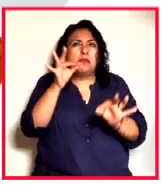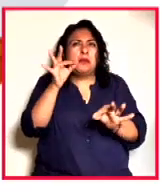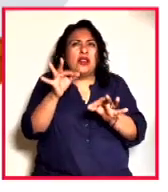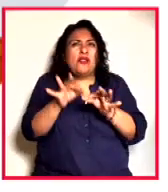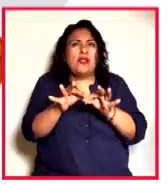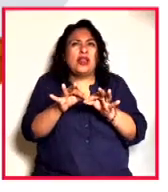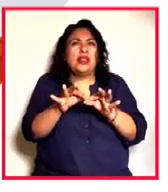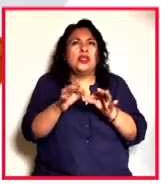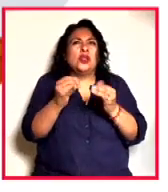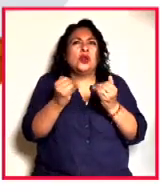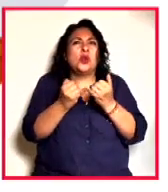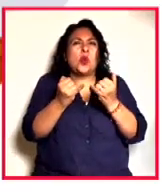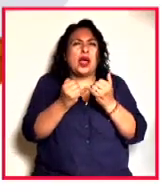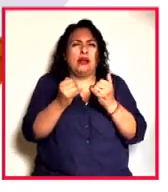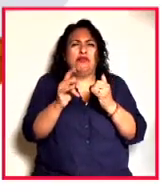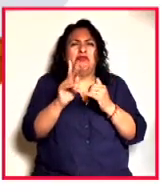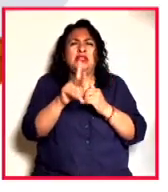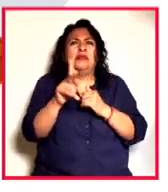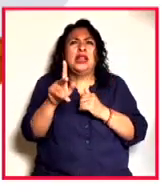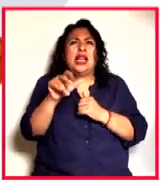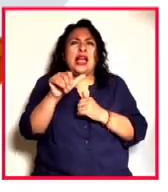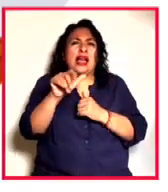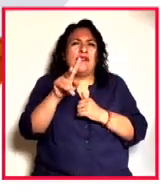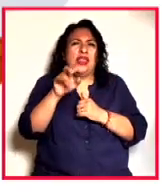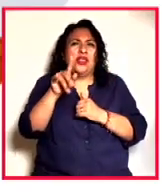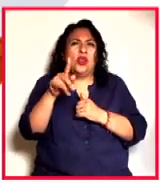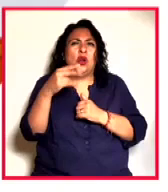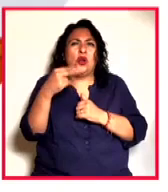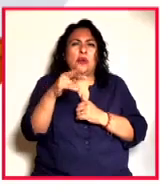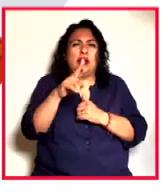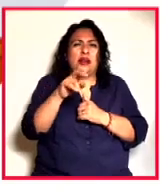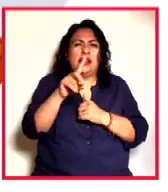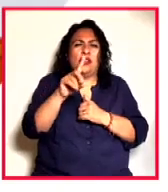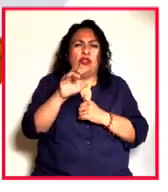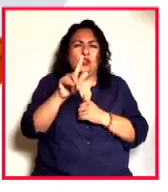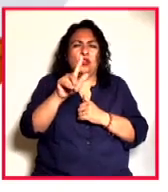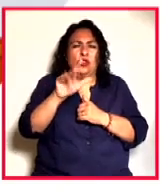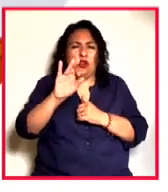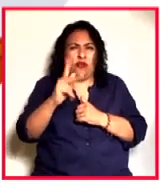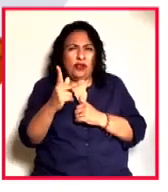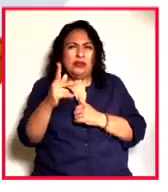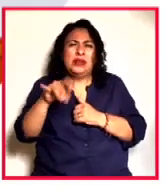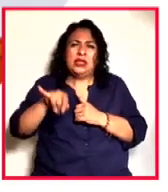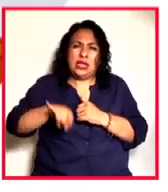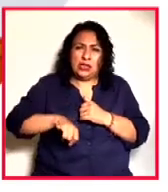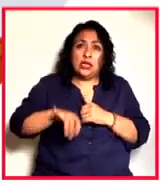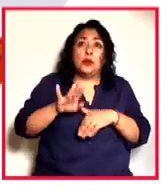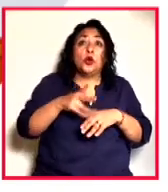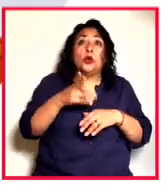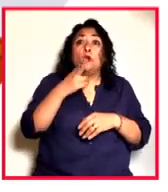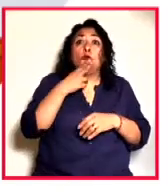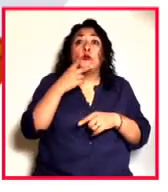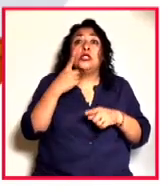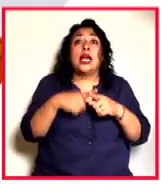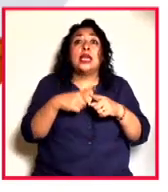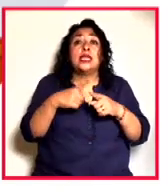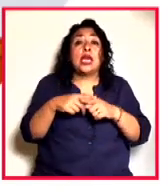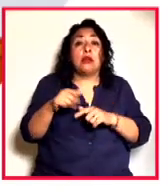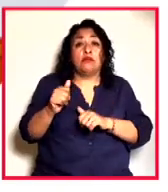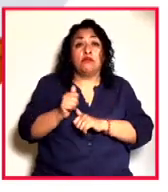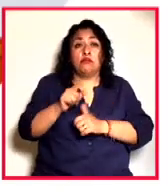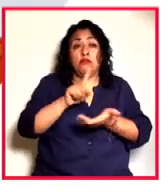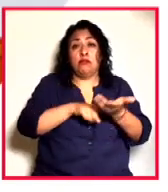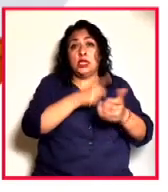tipo aviador de una marca que se llama Randolph pero es interesante porque es la que usa la fuerza armada en los Estados